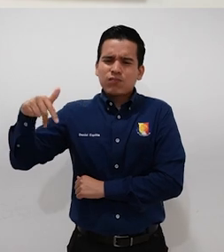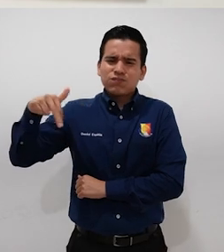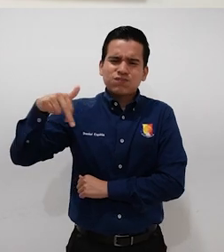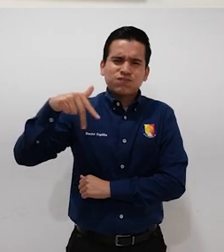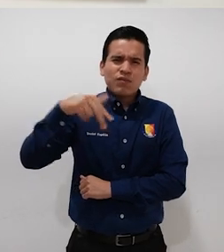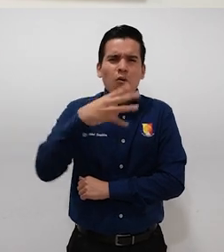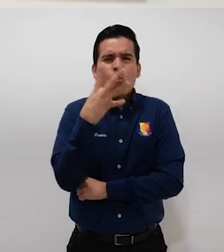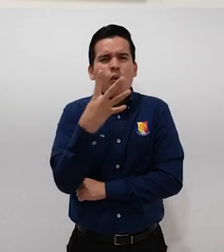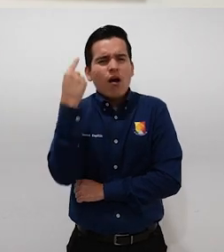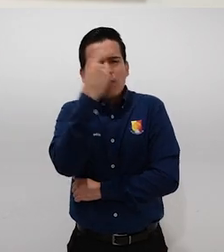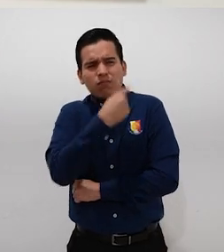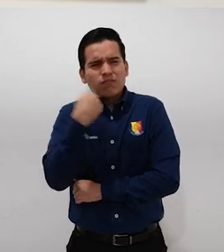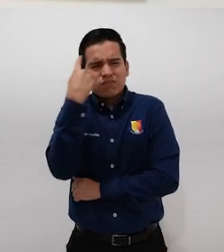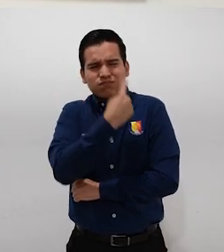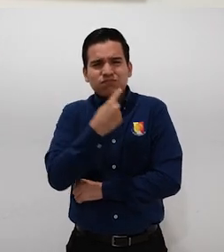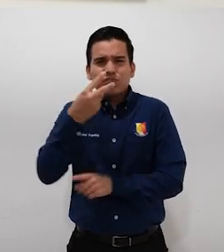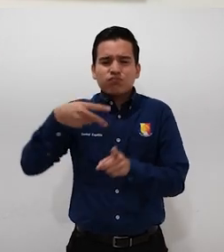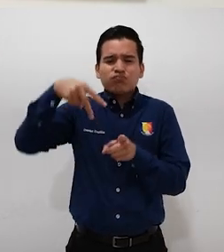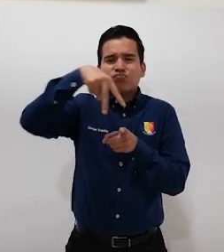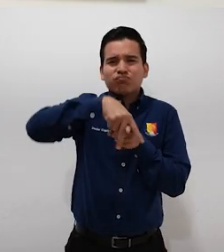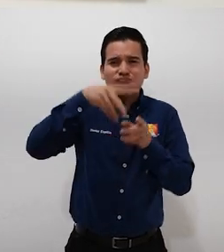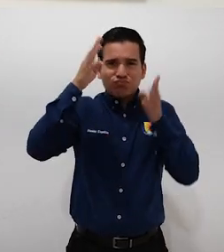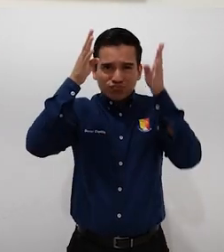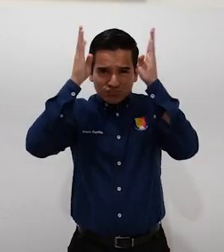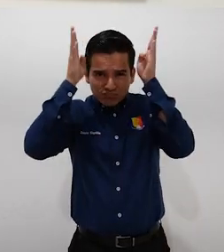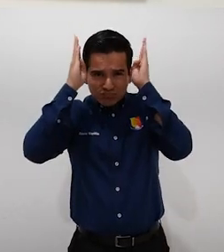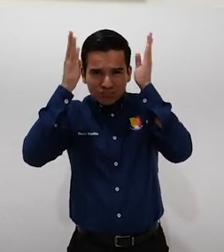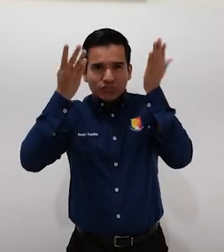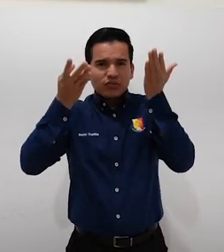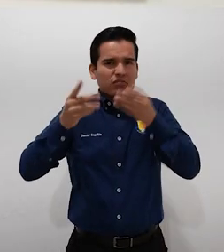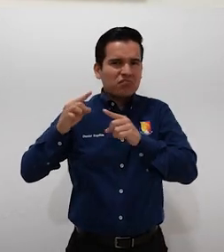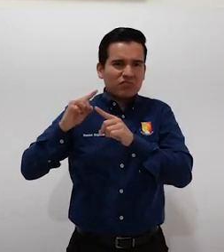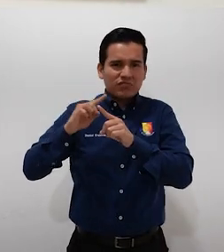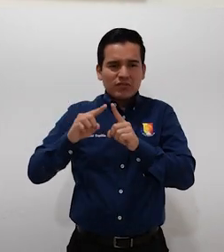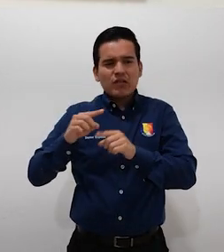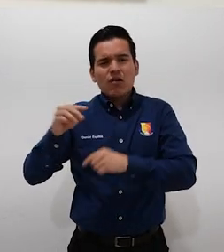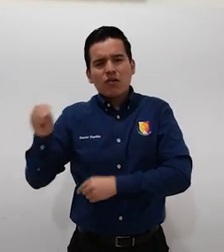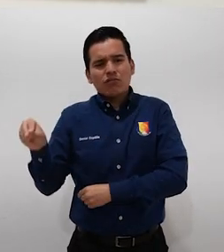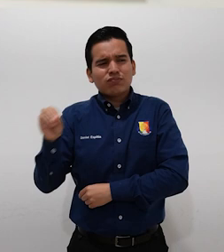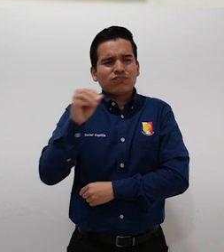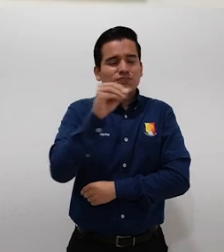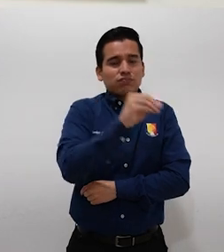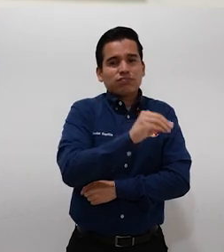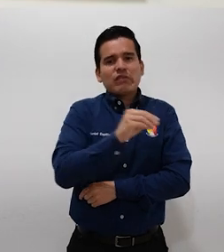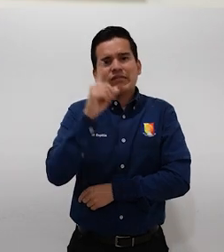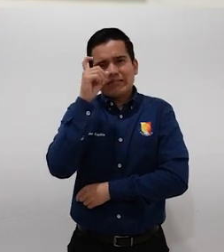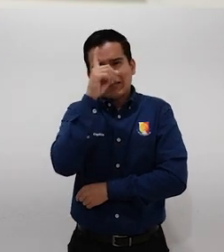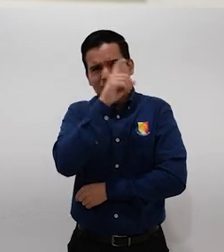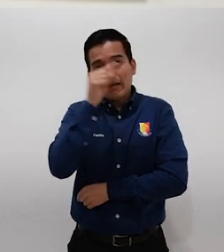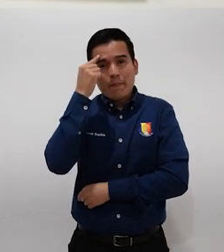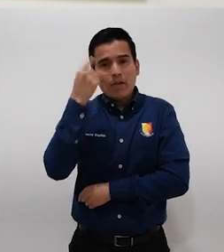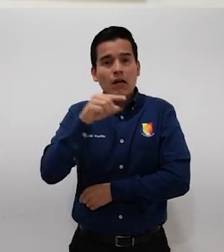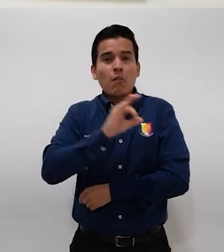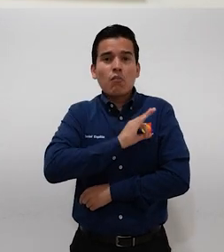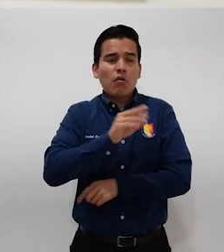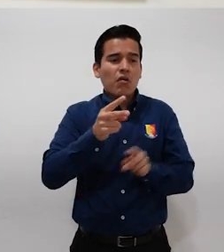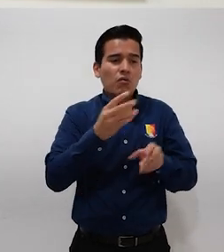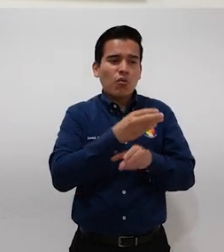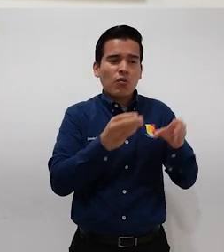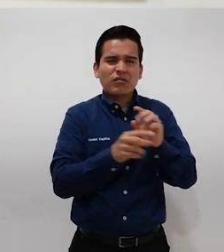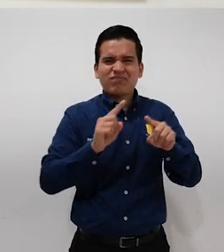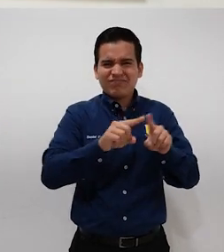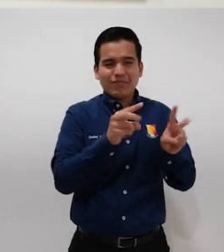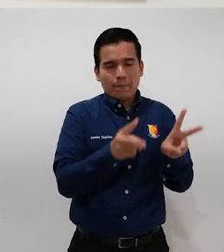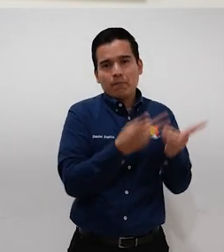horas en burro a caballo para llegar a su lugar para traer su mercancía. Por eso es importante que